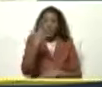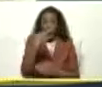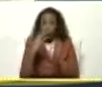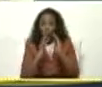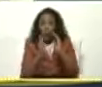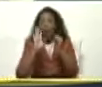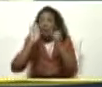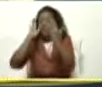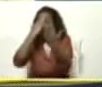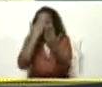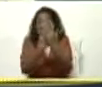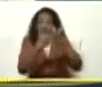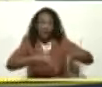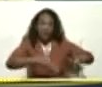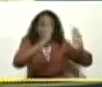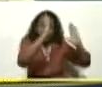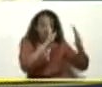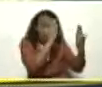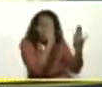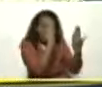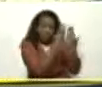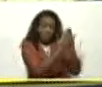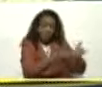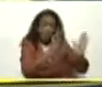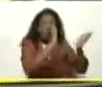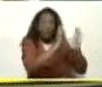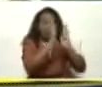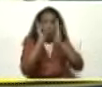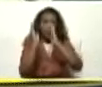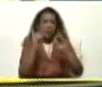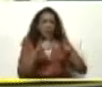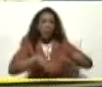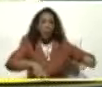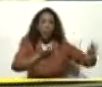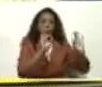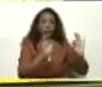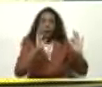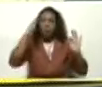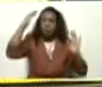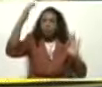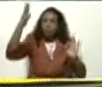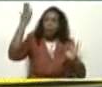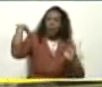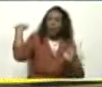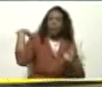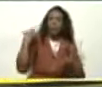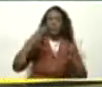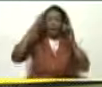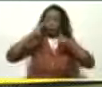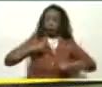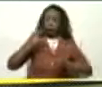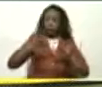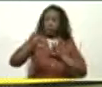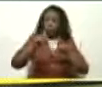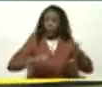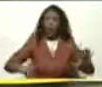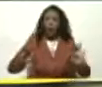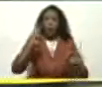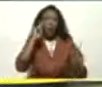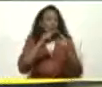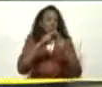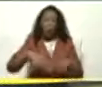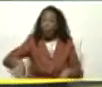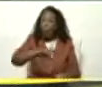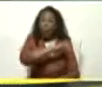queda al frente Del edificio De la biblioteca Y en la parte de atrás De la Ulamagna Yo me lo conozco